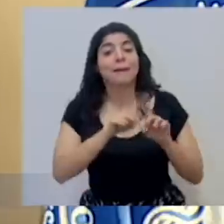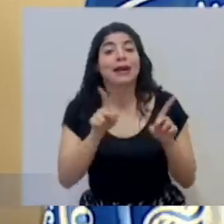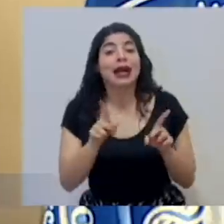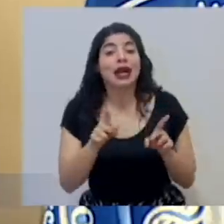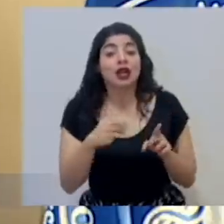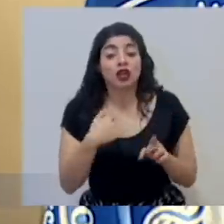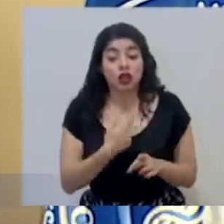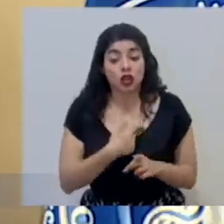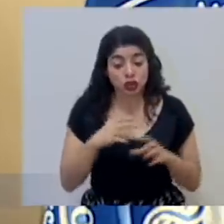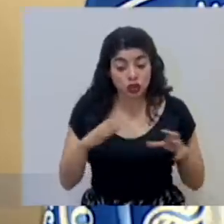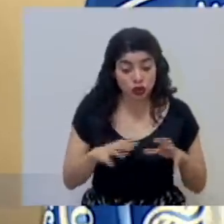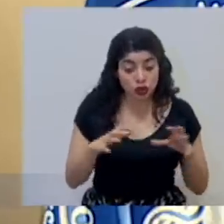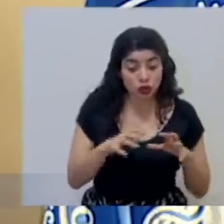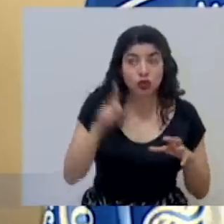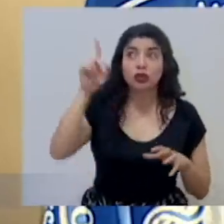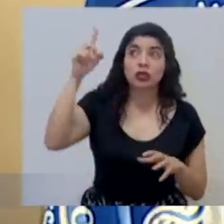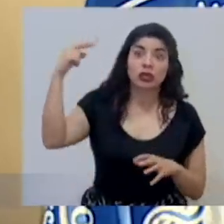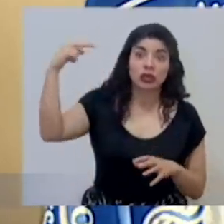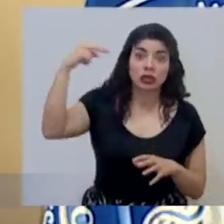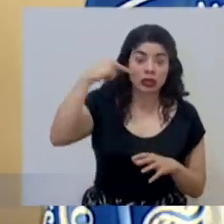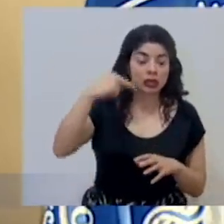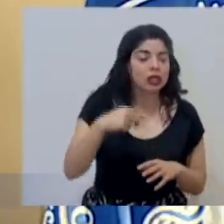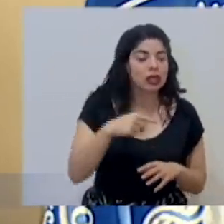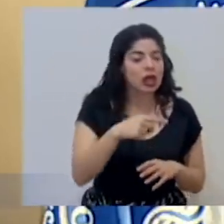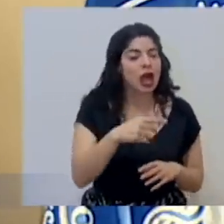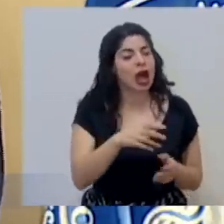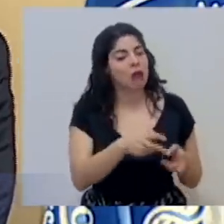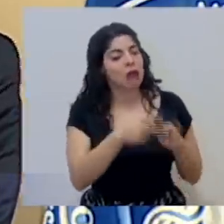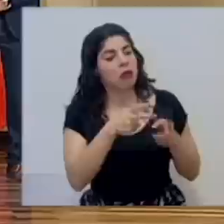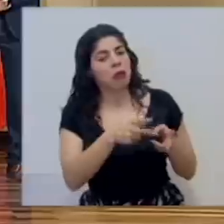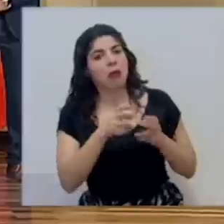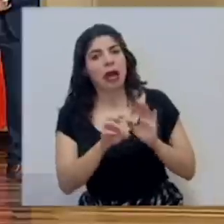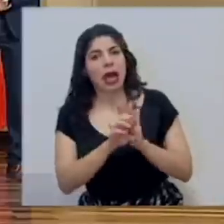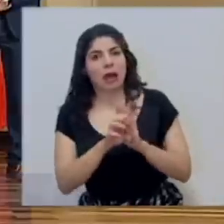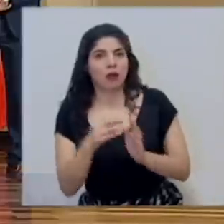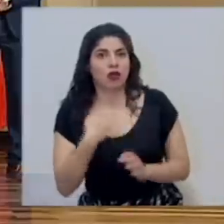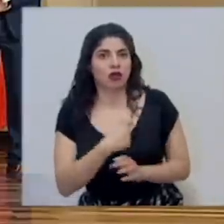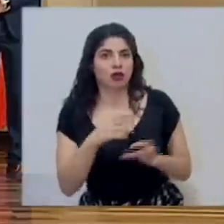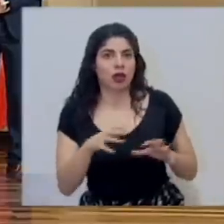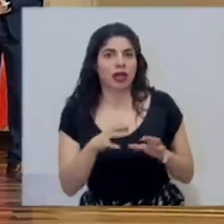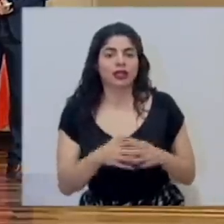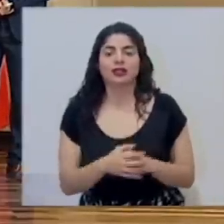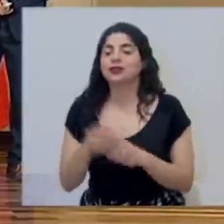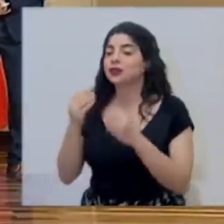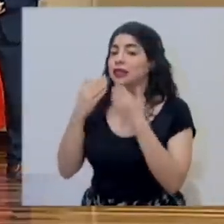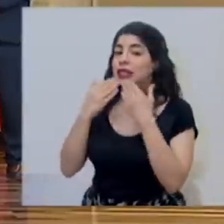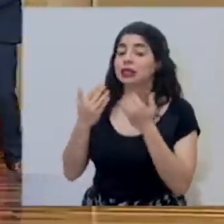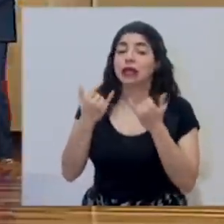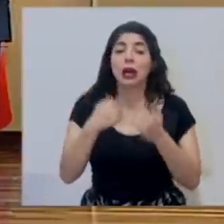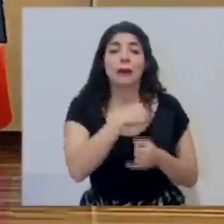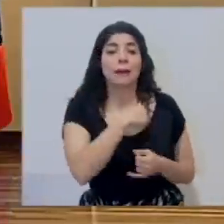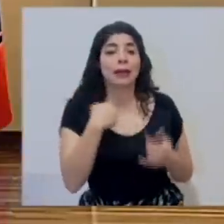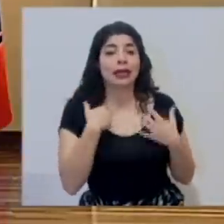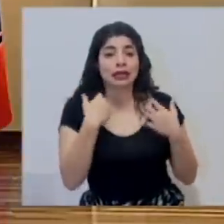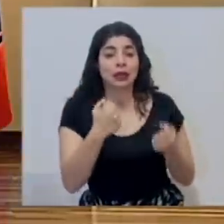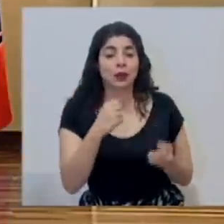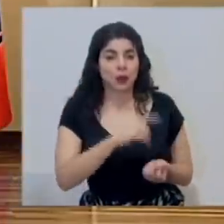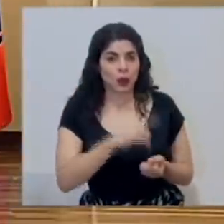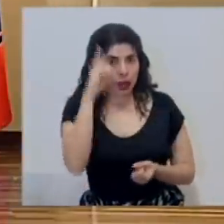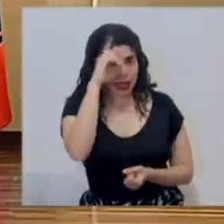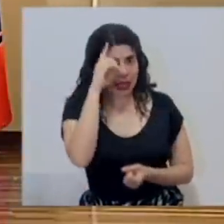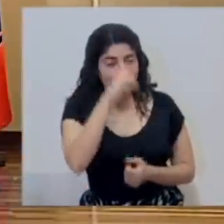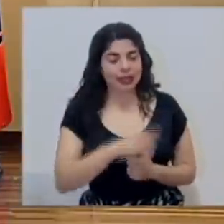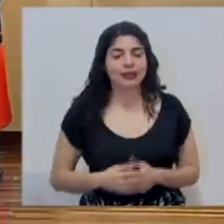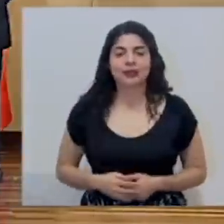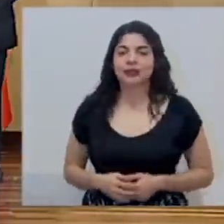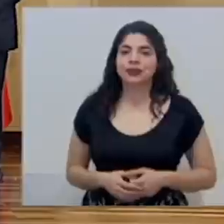pero más bien de lo que hemos hecho, que ellos toman parte de nuestros ejemplos. Muchas gracias. Escuchamos al Ministro de Salud, el doctor